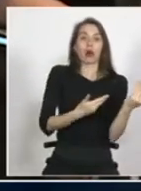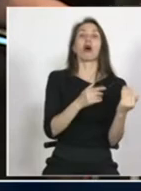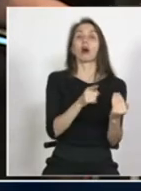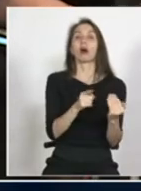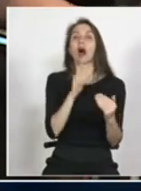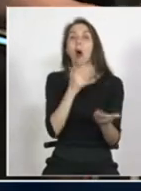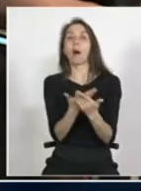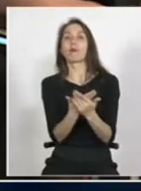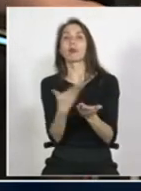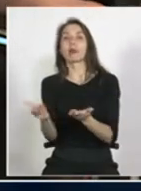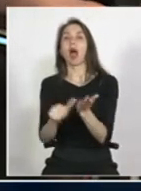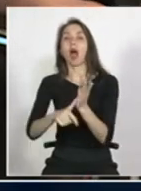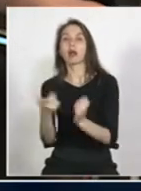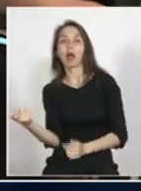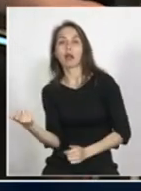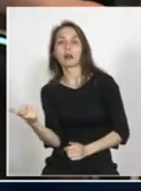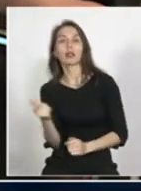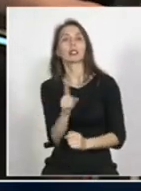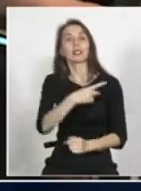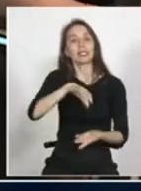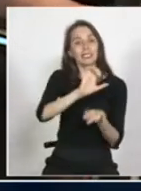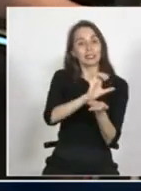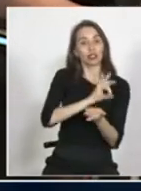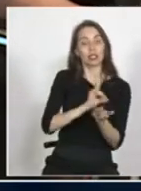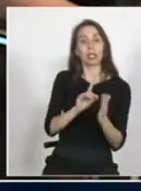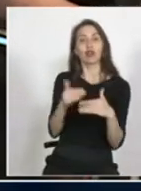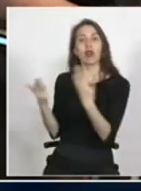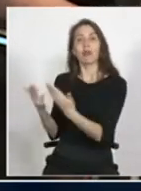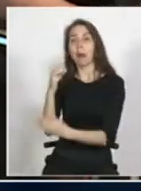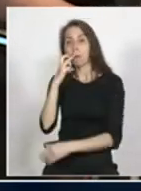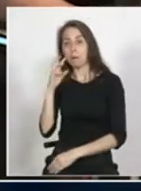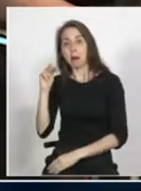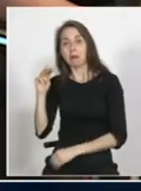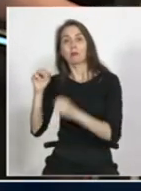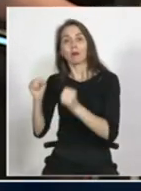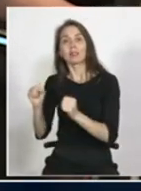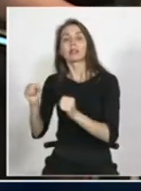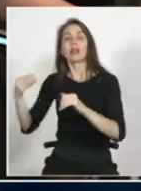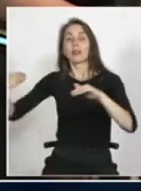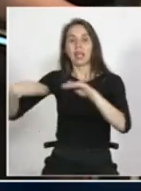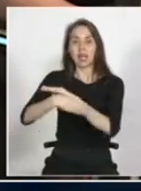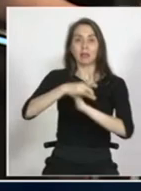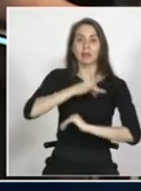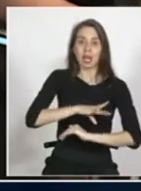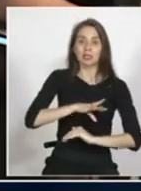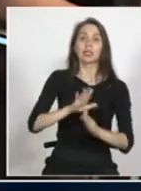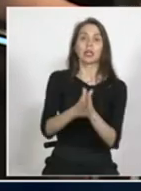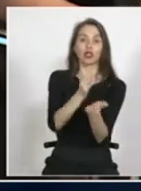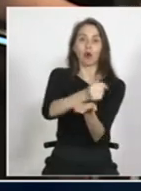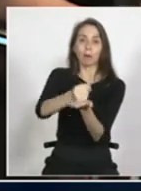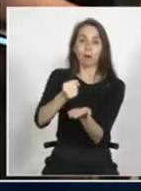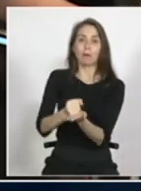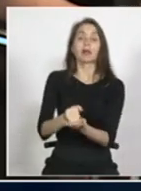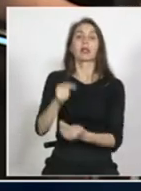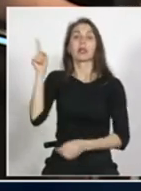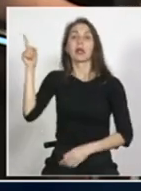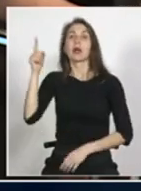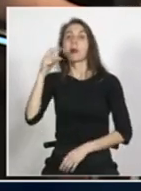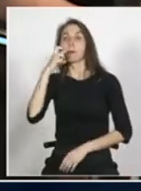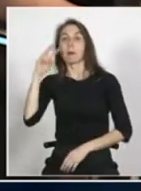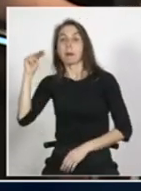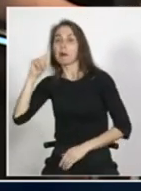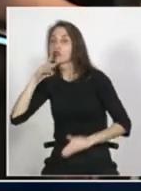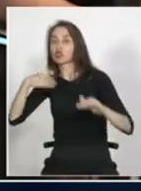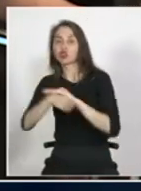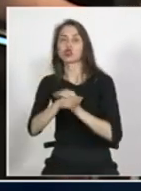hemos dado como Estado la posibilidad a esos padres de ingresar regularmente ¿por qué esos padres con sus niños ingresan en forma irregular o